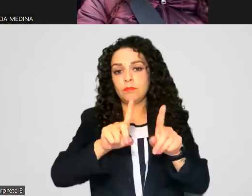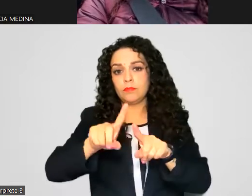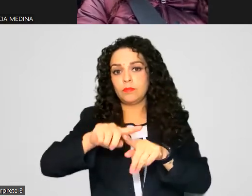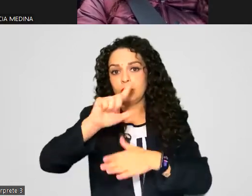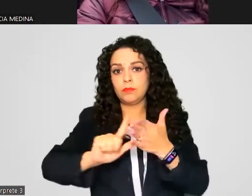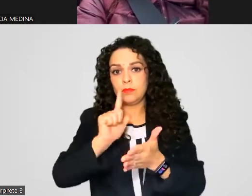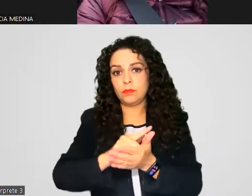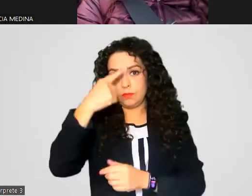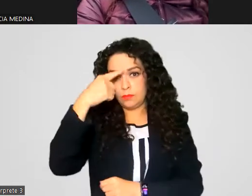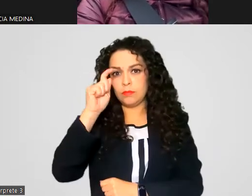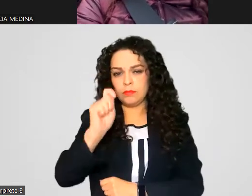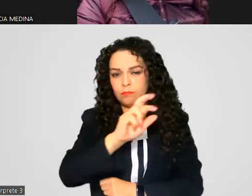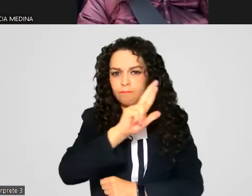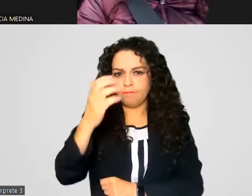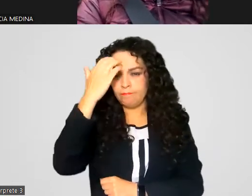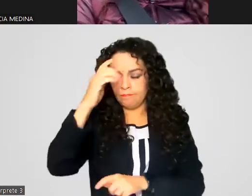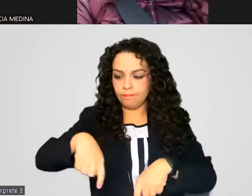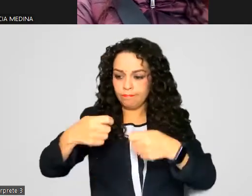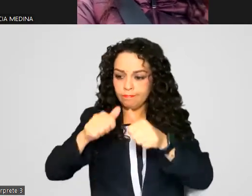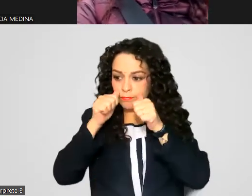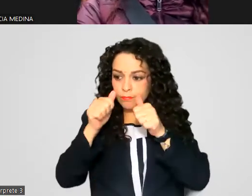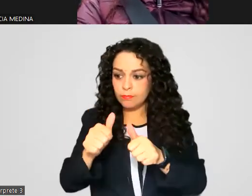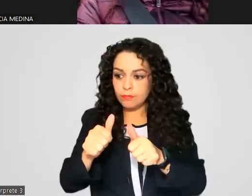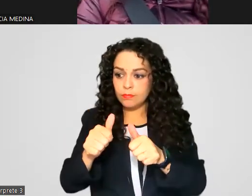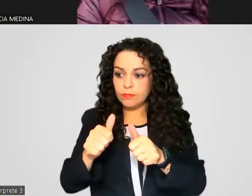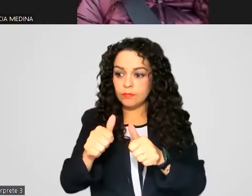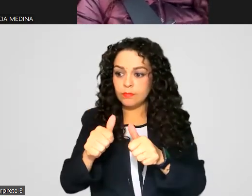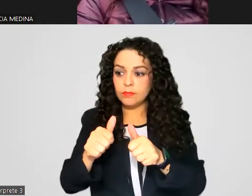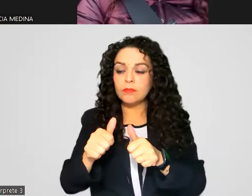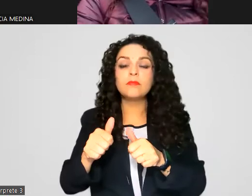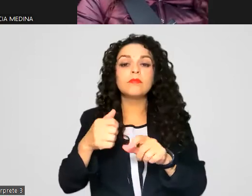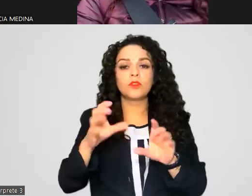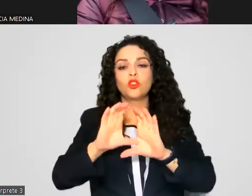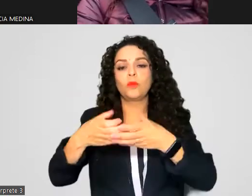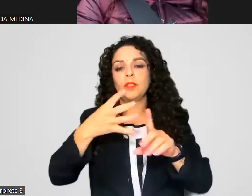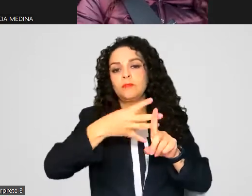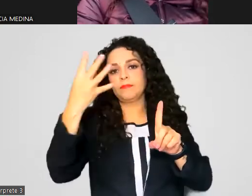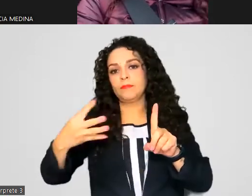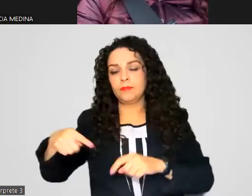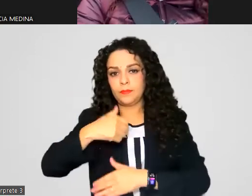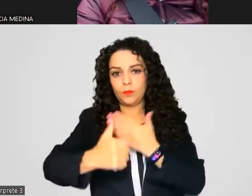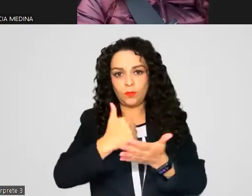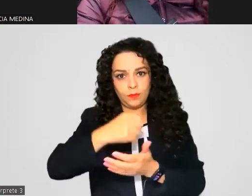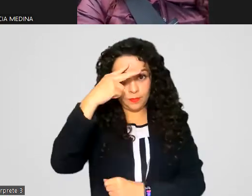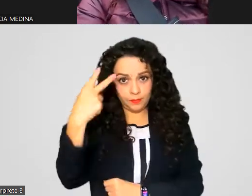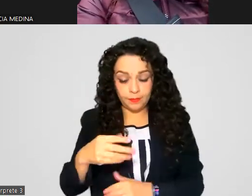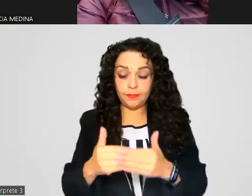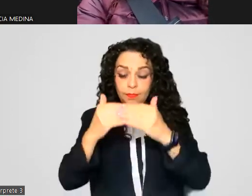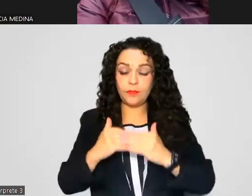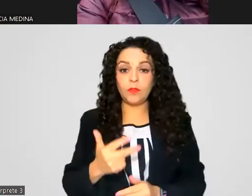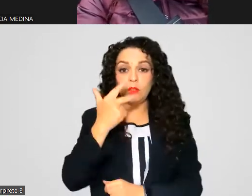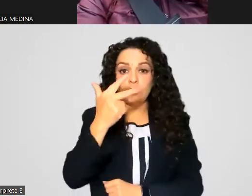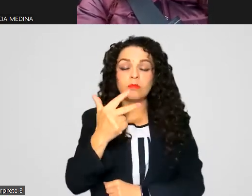para el reconocimiento y atención de las personas LGBTTI de la Ciudad de México. Ocho, asuntos